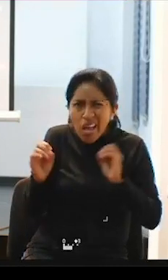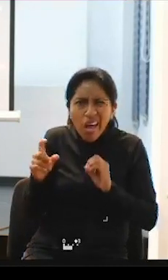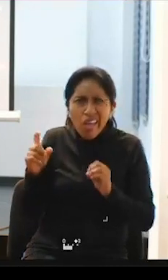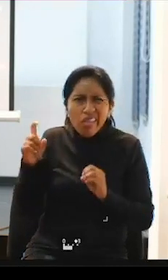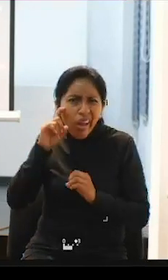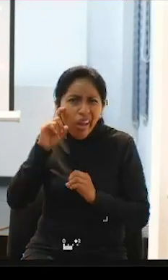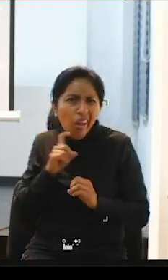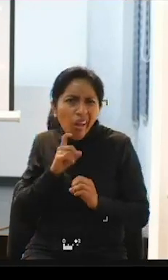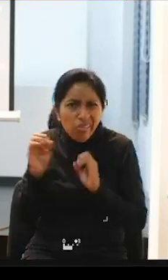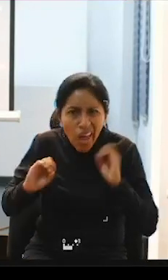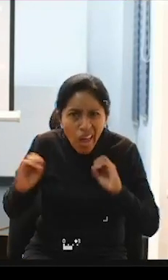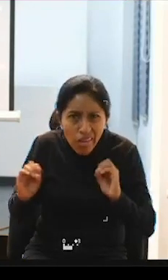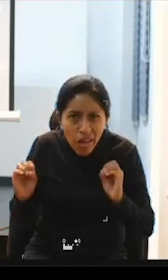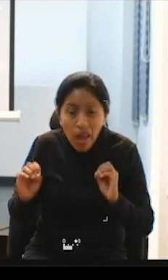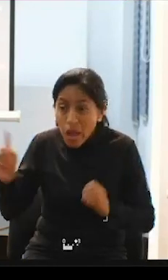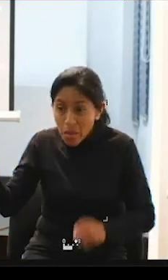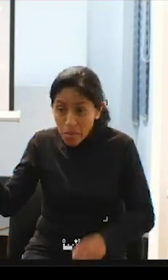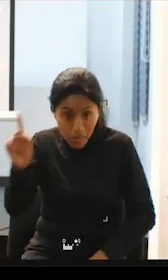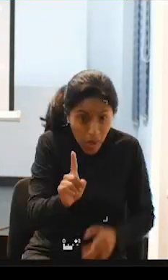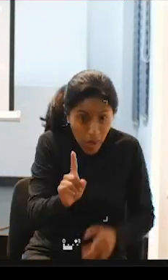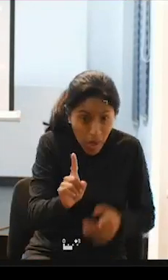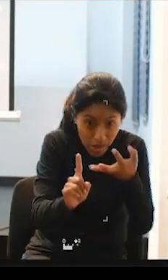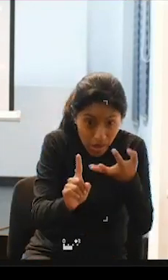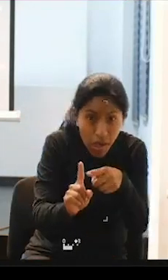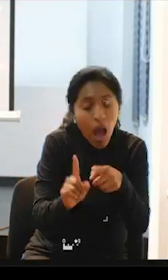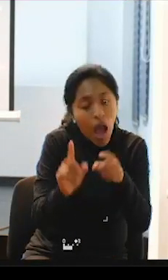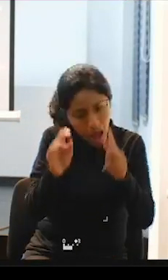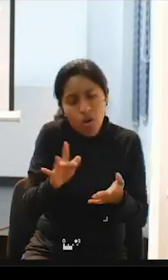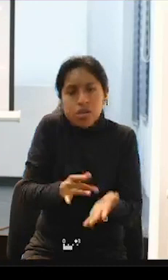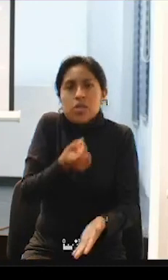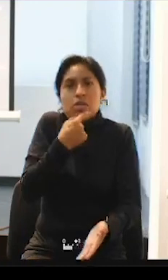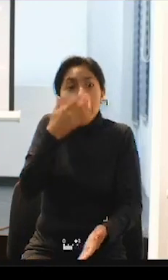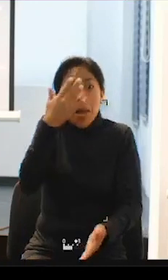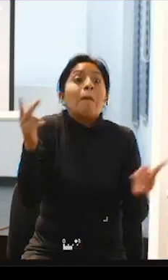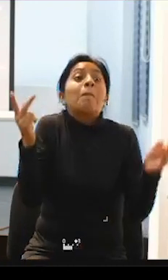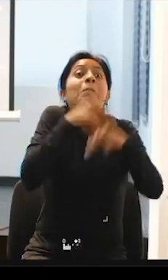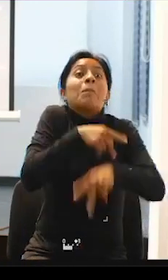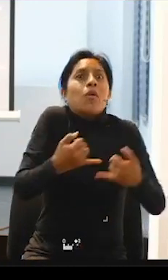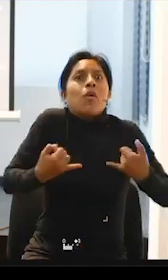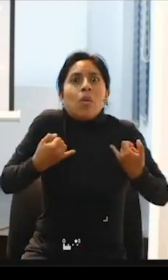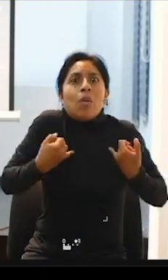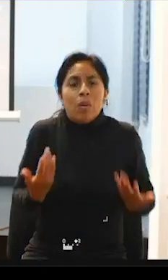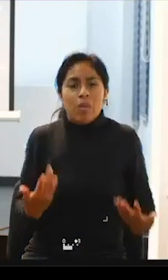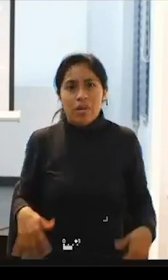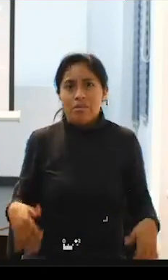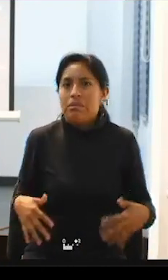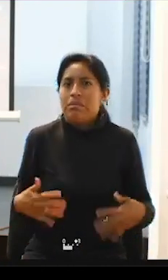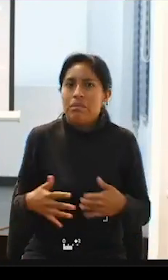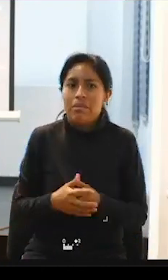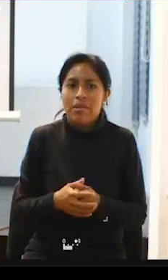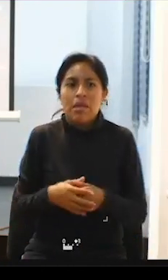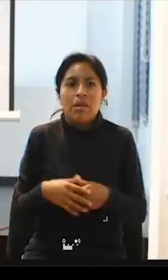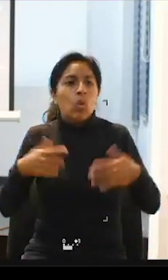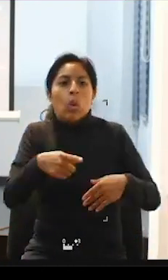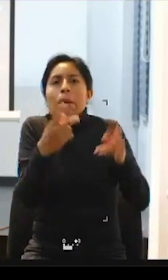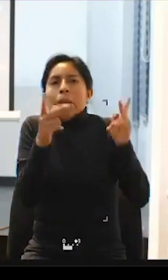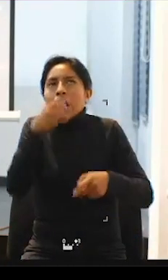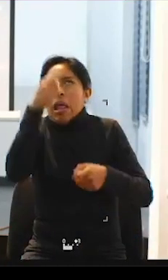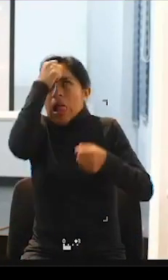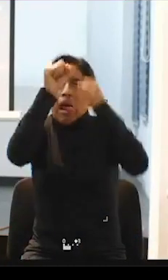quieres estar ahí tenías que tomar y si eres joven más y como decía alguien las personas alborotadas